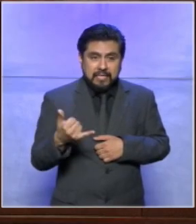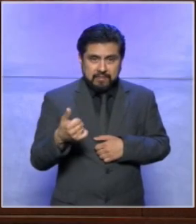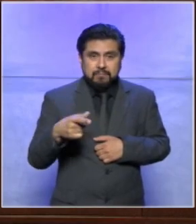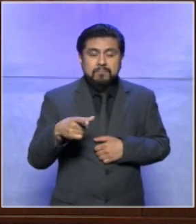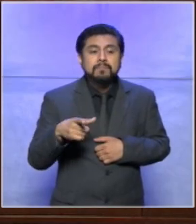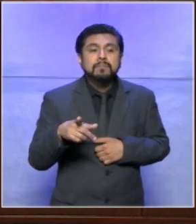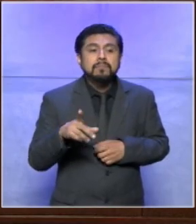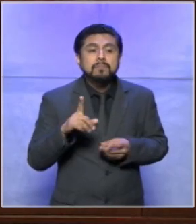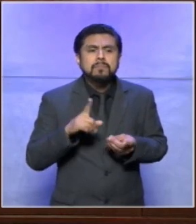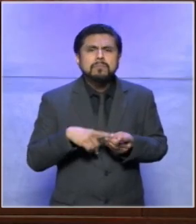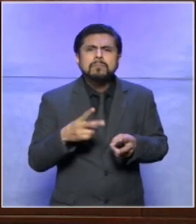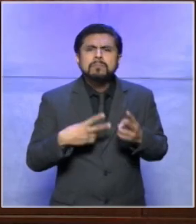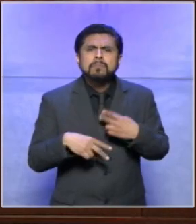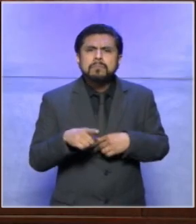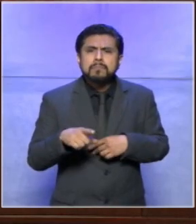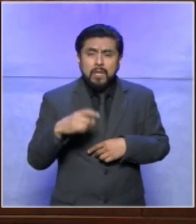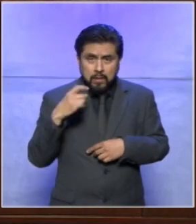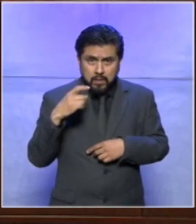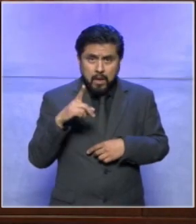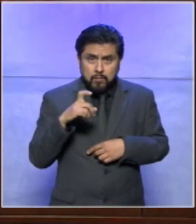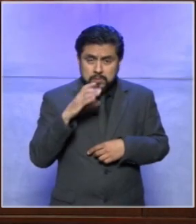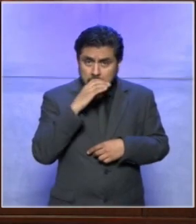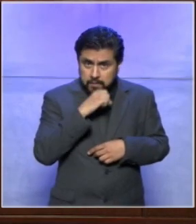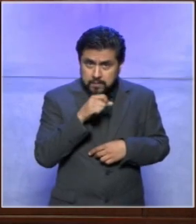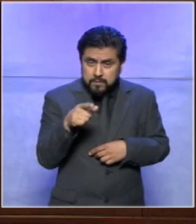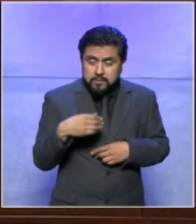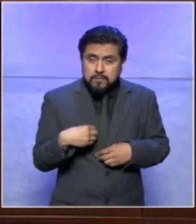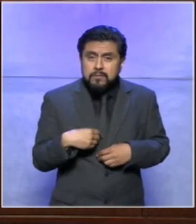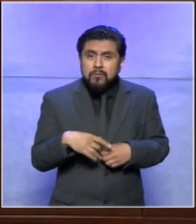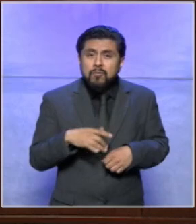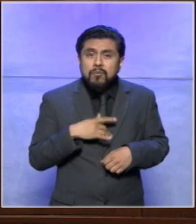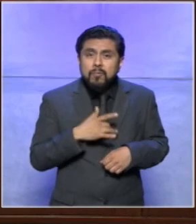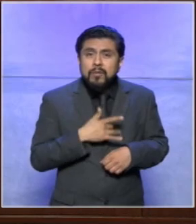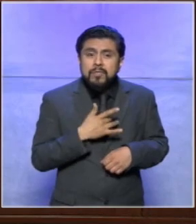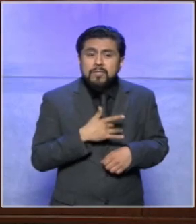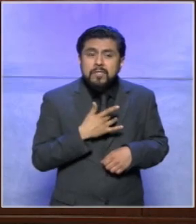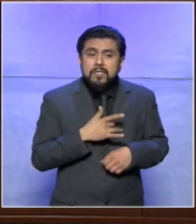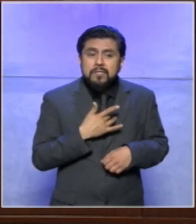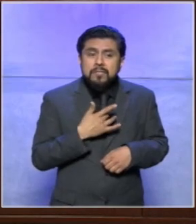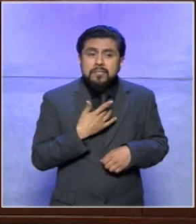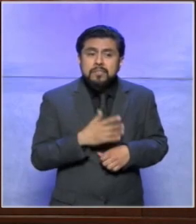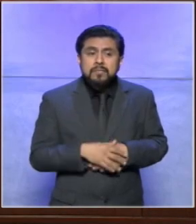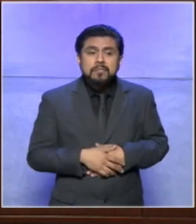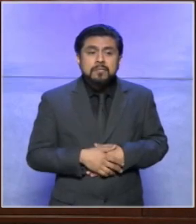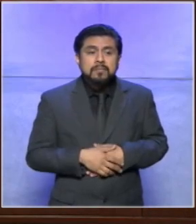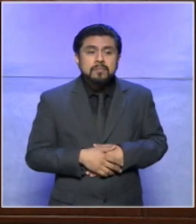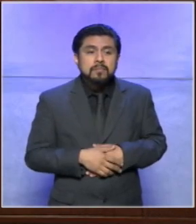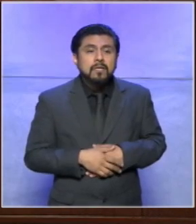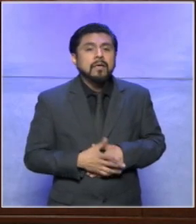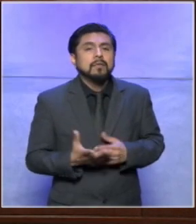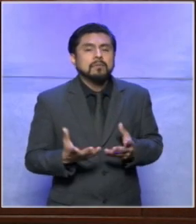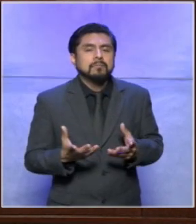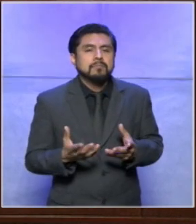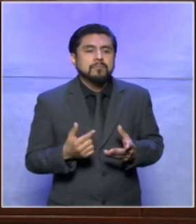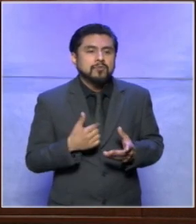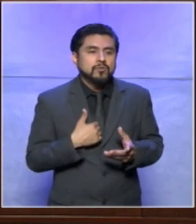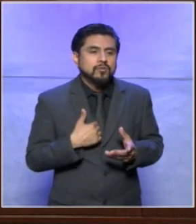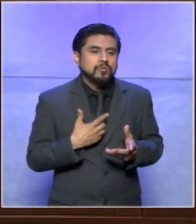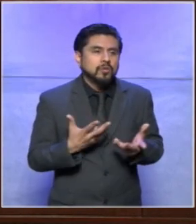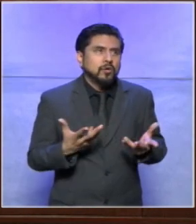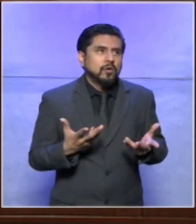andy tú vienes de aguascalientes que se siente ser de aguascalientes es una sensación que no se puede